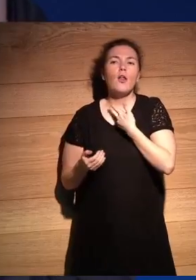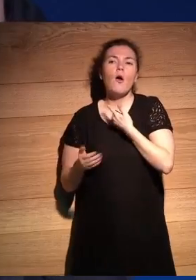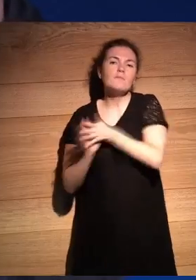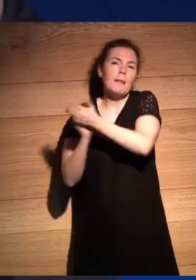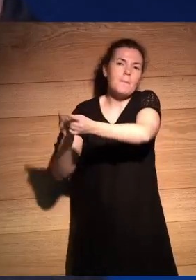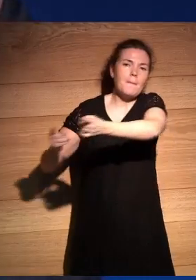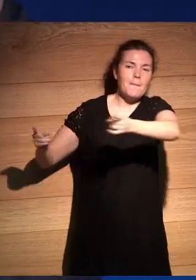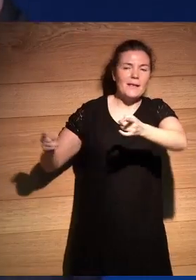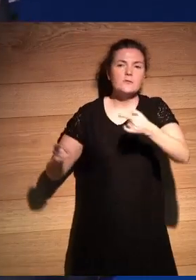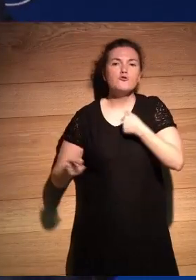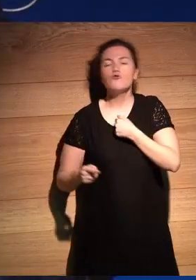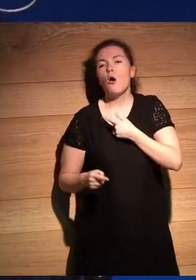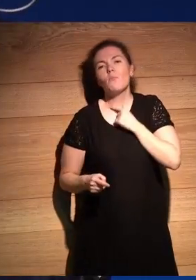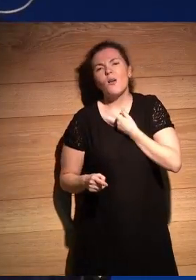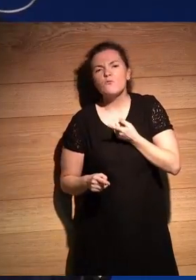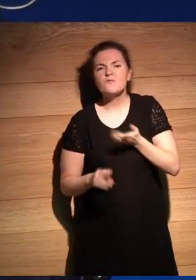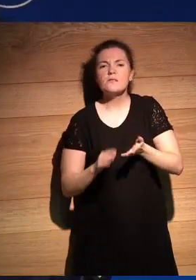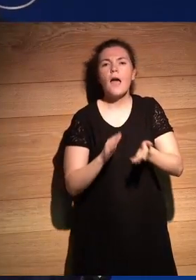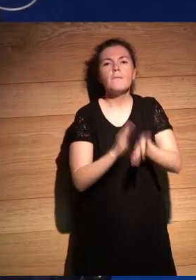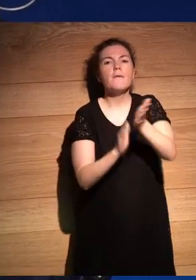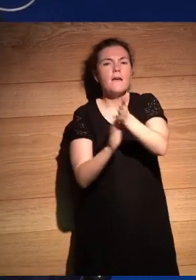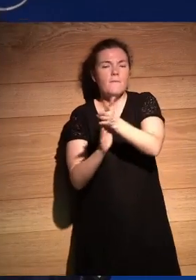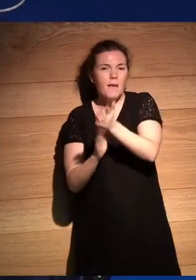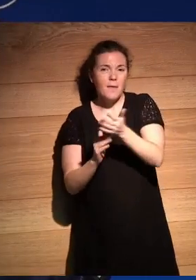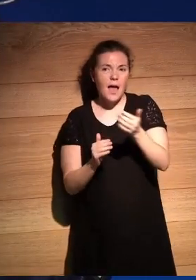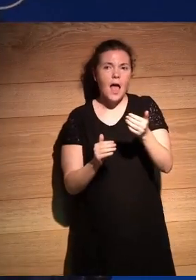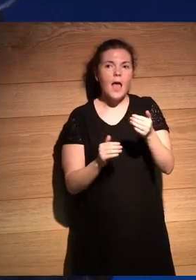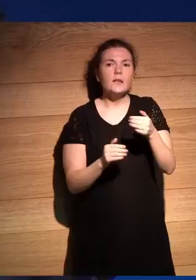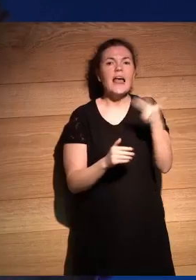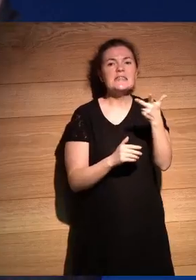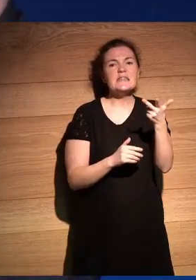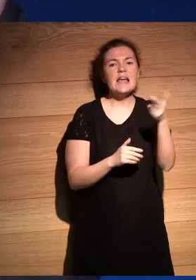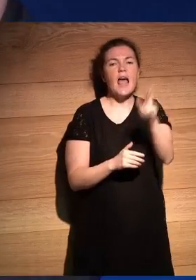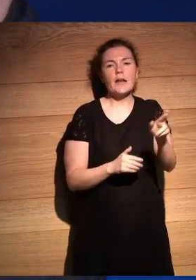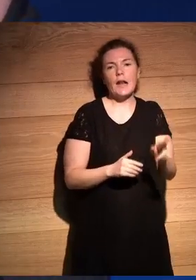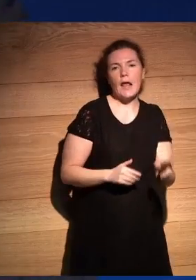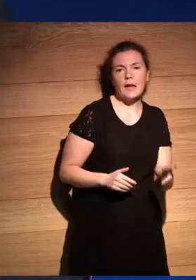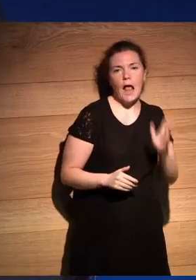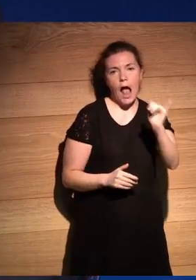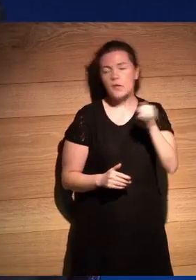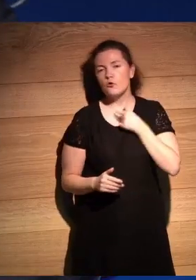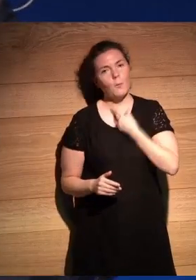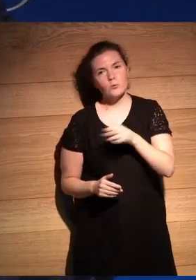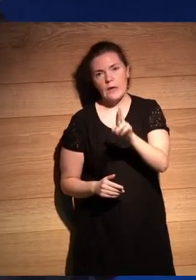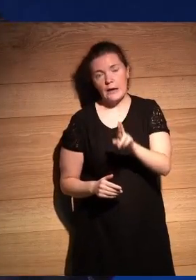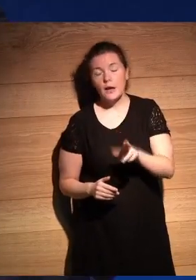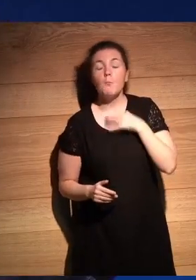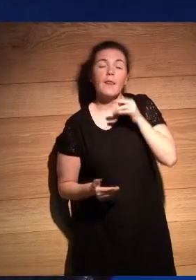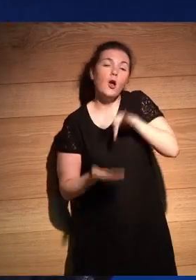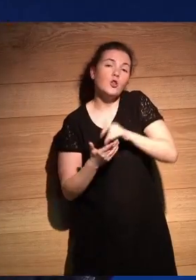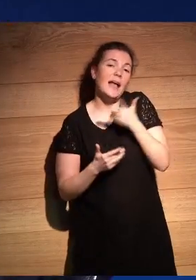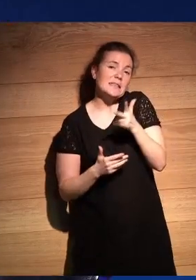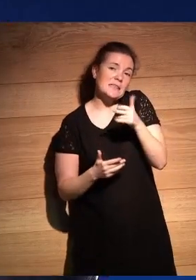el mundo ya como estos stand-up comedians que tienen como tres chistes y repetirlos eternamente algunos repetiré hoy